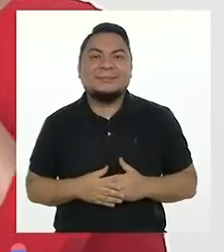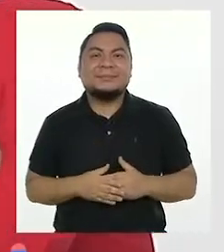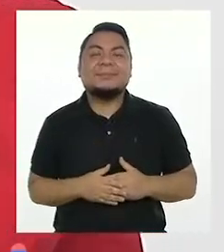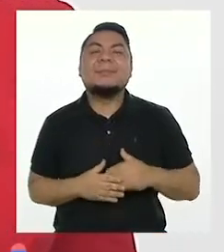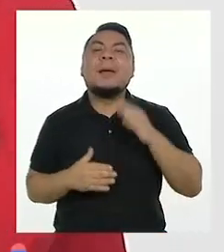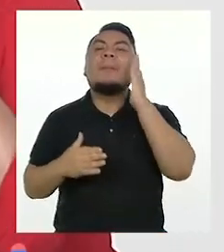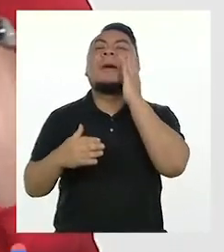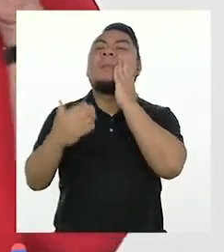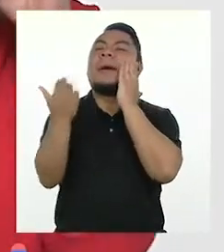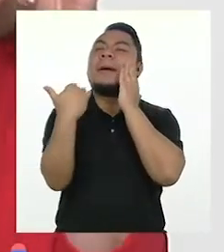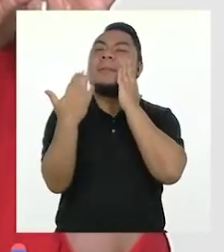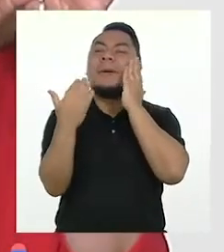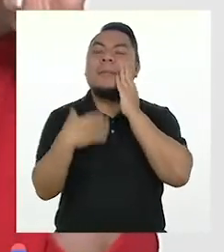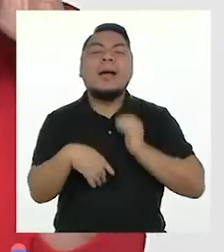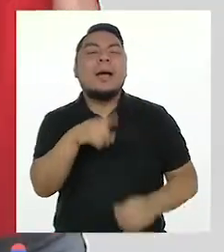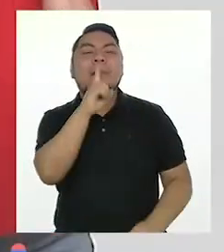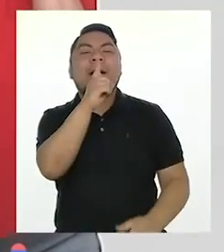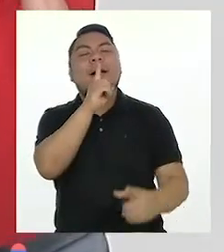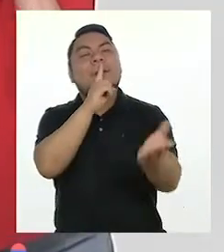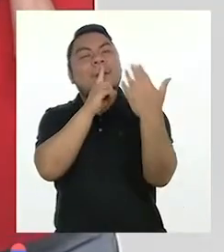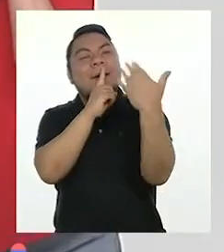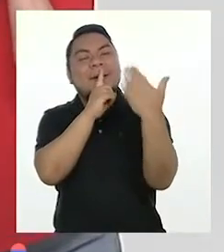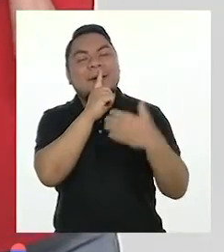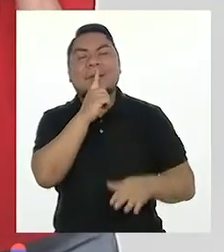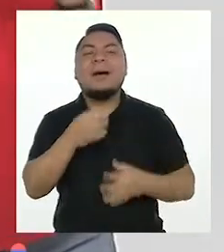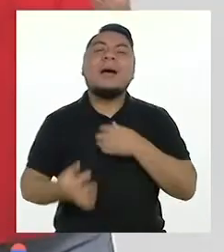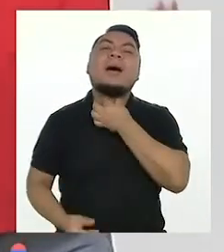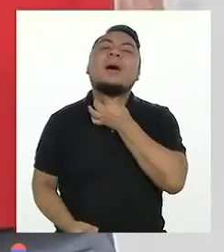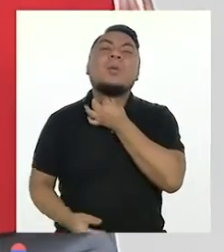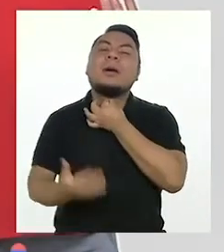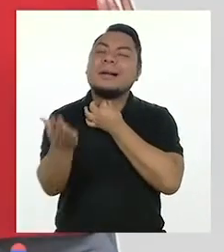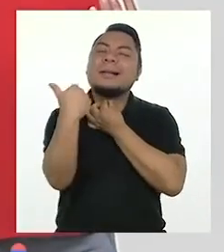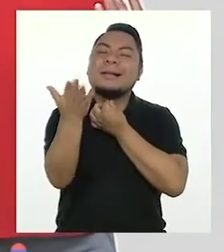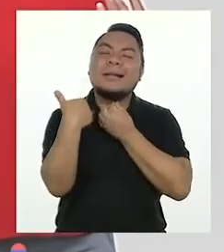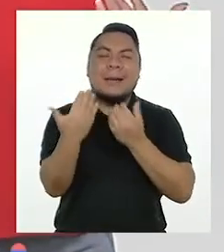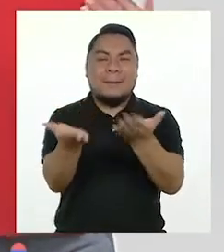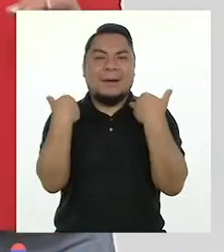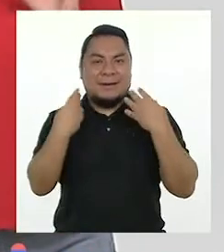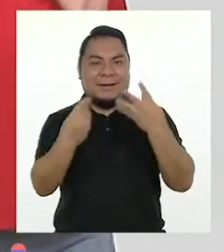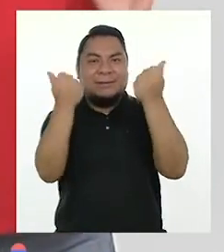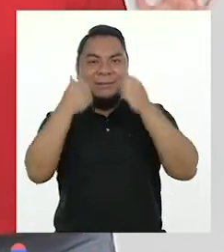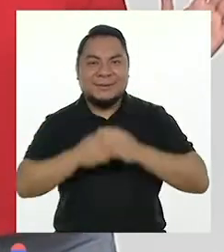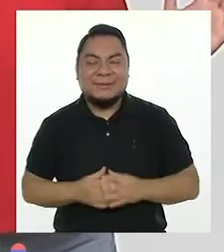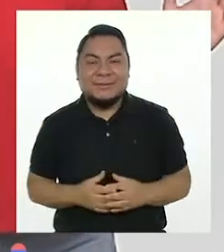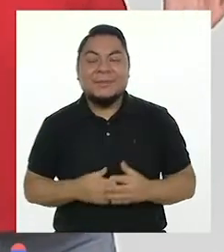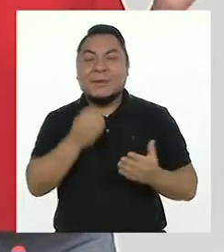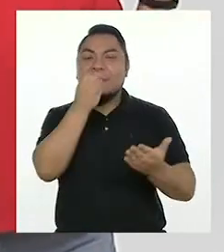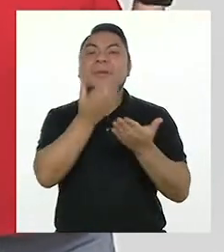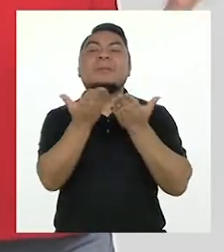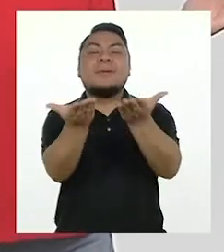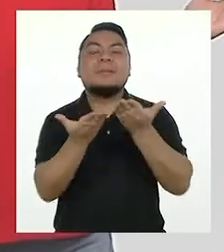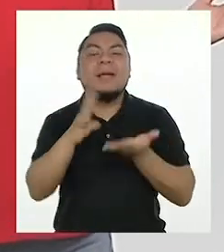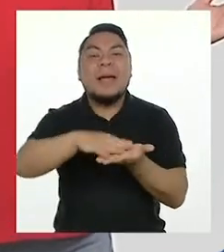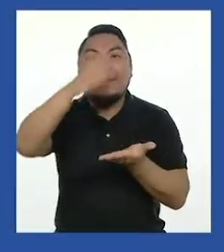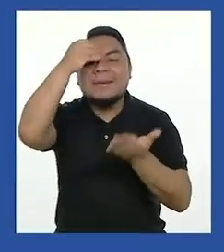Mamis, papis, abuelitos, vengan pronto. Bienvenidos a Aprendo en